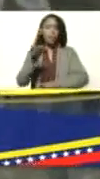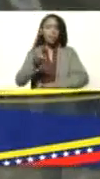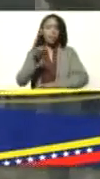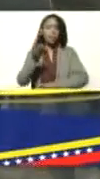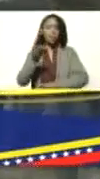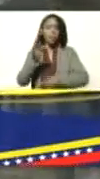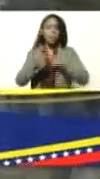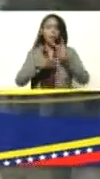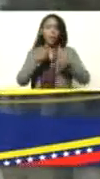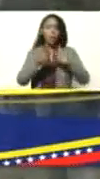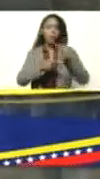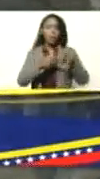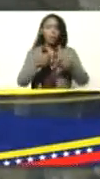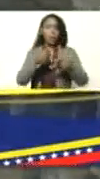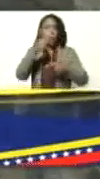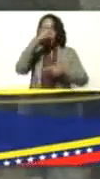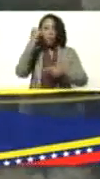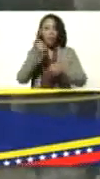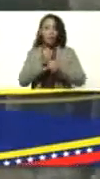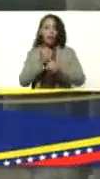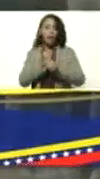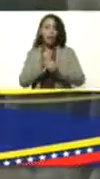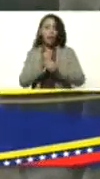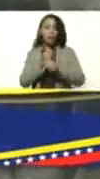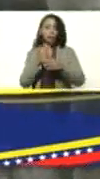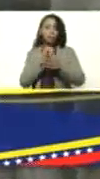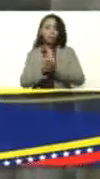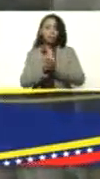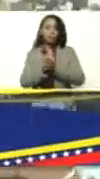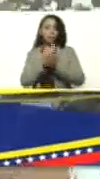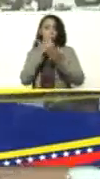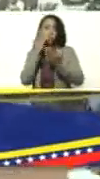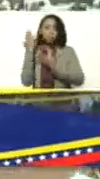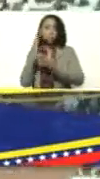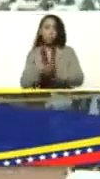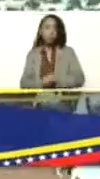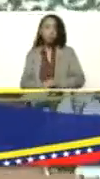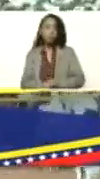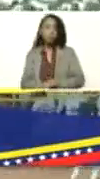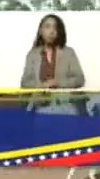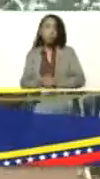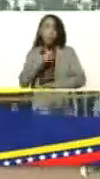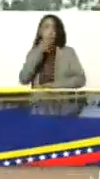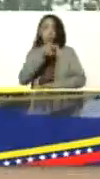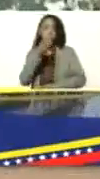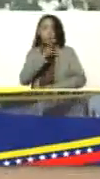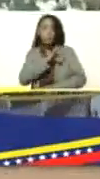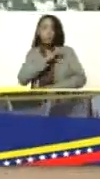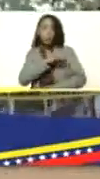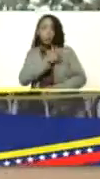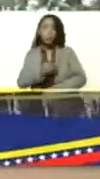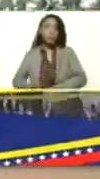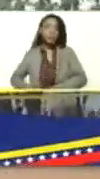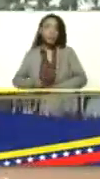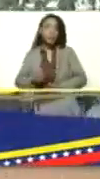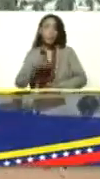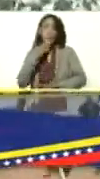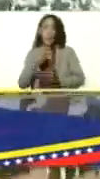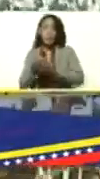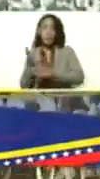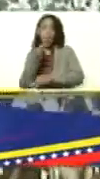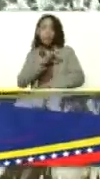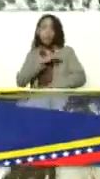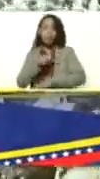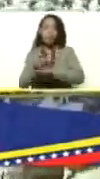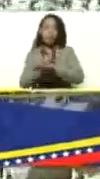producción ovina compañero Rubén Buenas tardes muchas gracias señor presidente muchas gracias señor gobernador bueno por